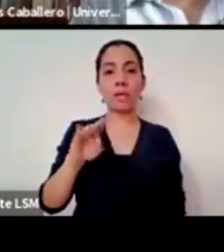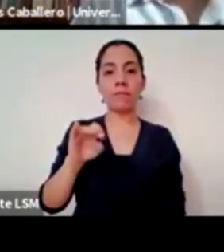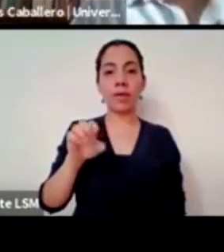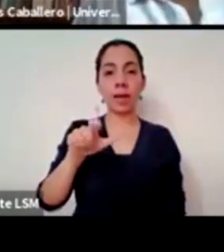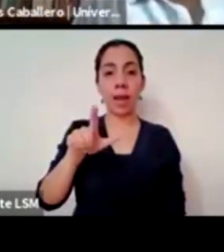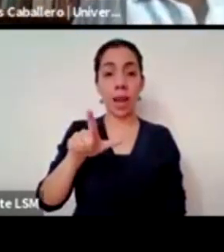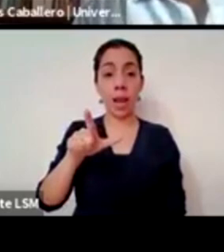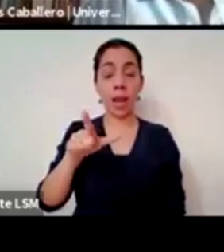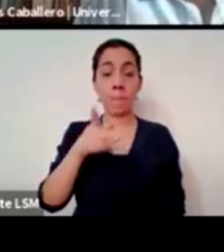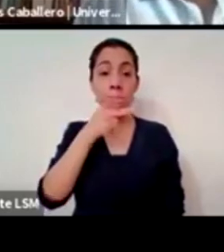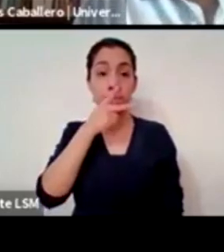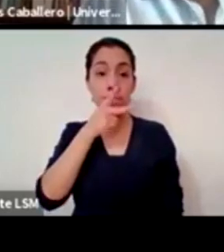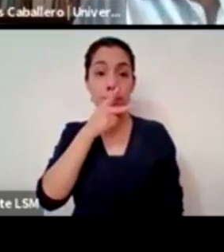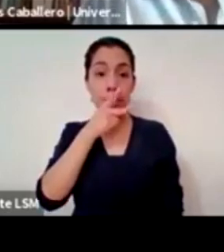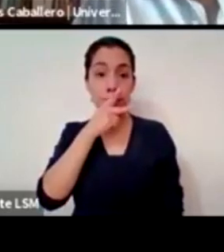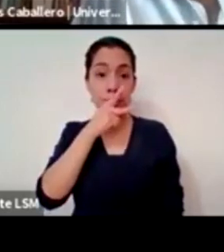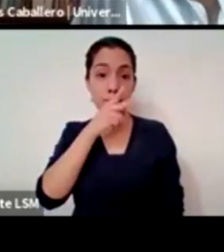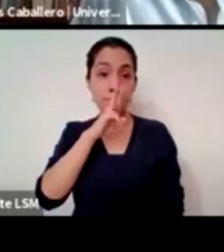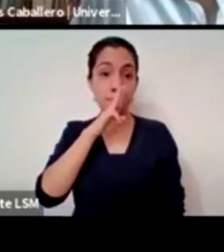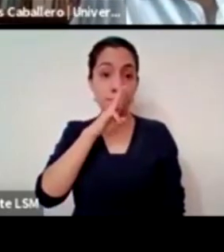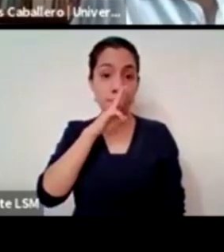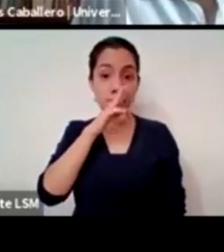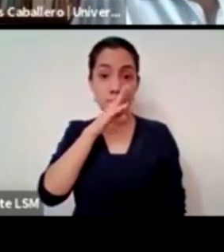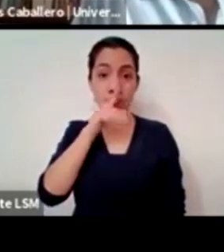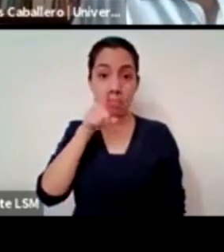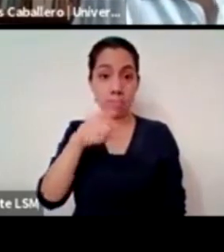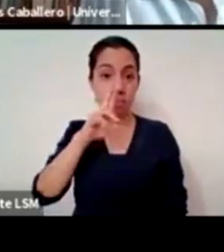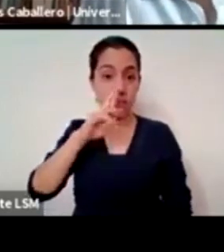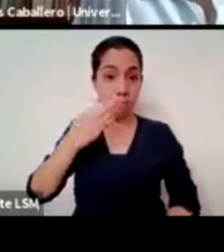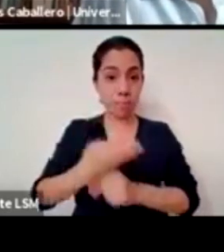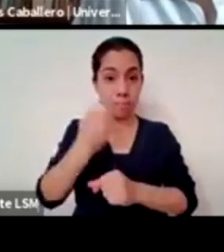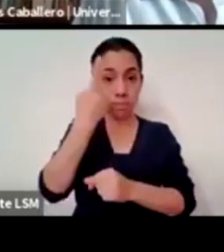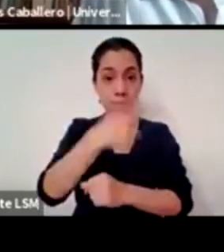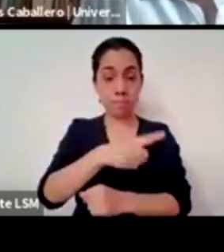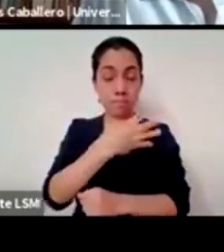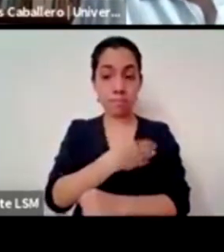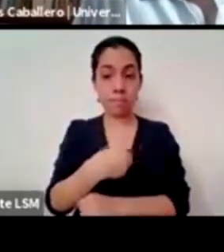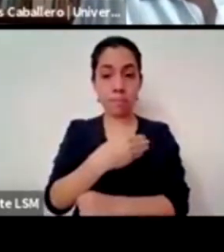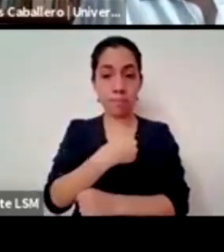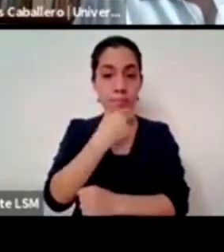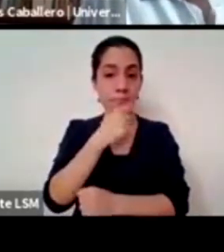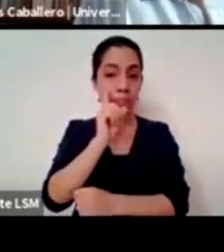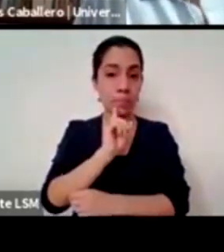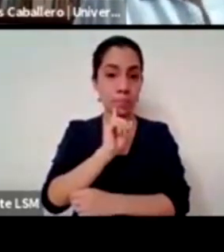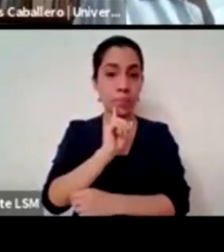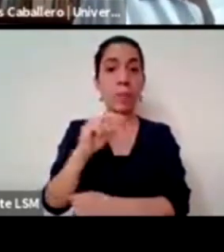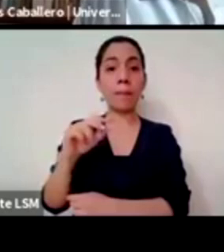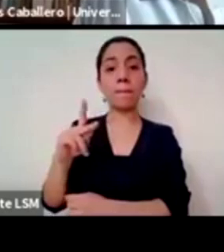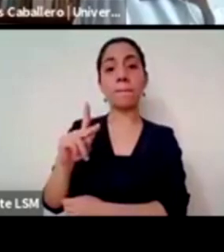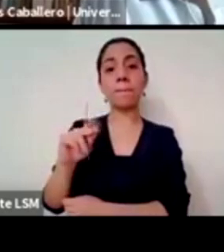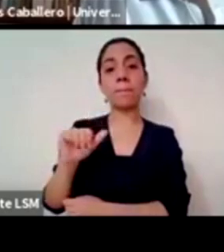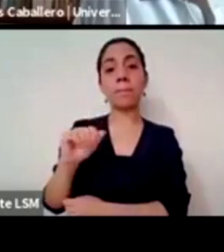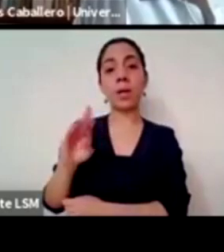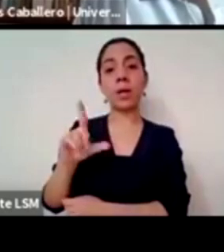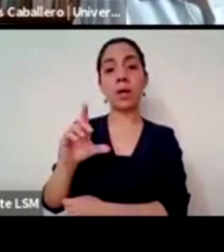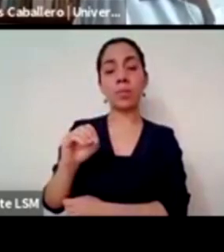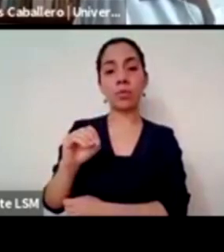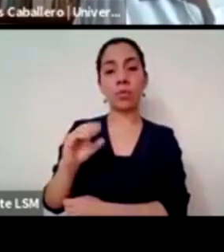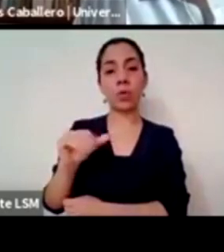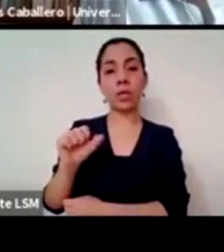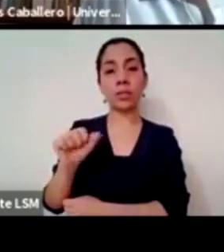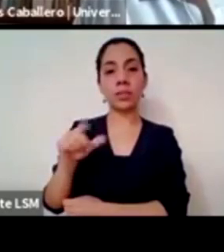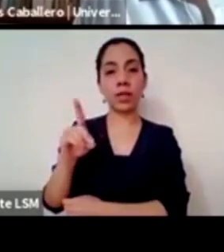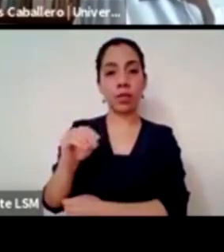presidente del Partido Popular Español Pablo Casado dijo mis hijos son mis hijos